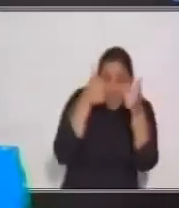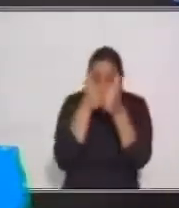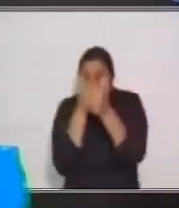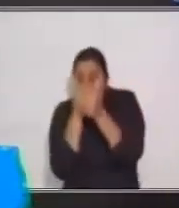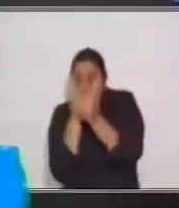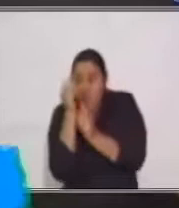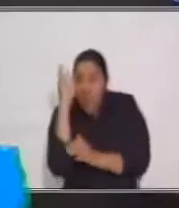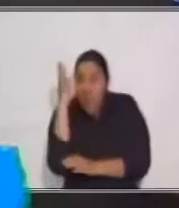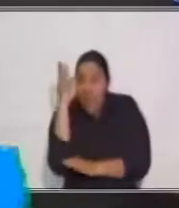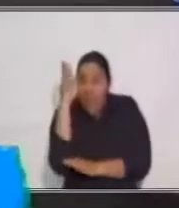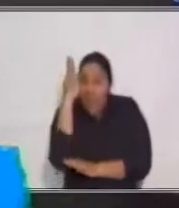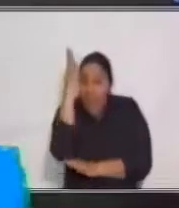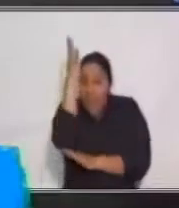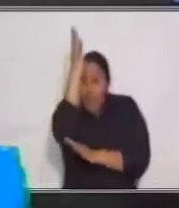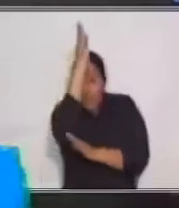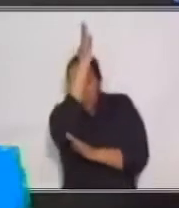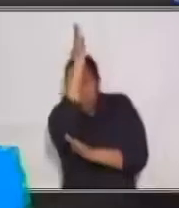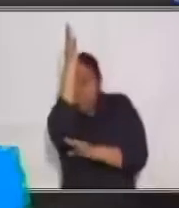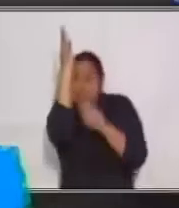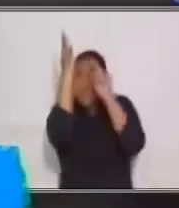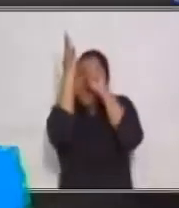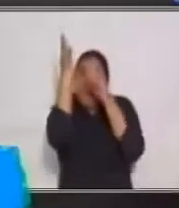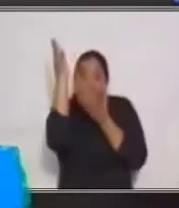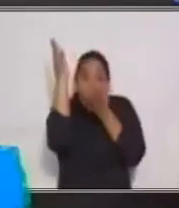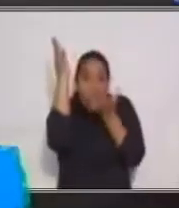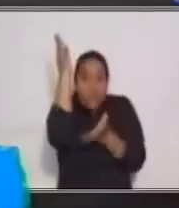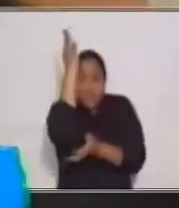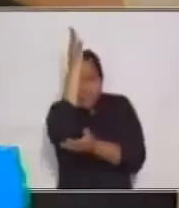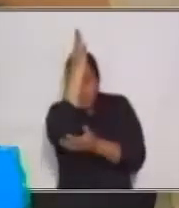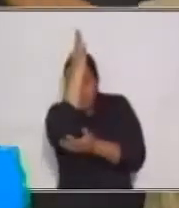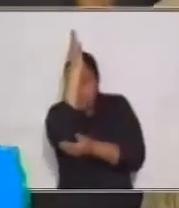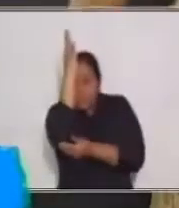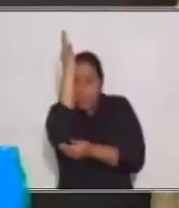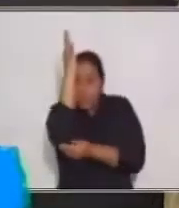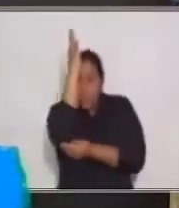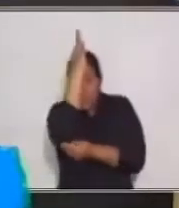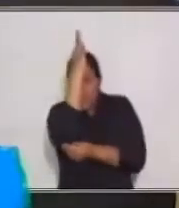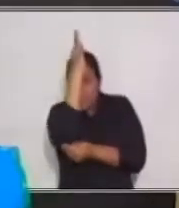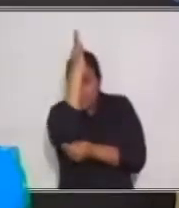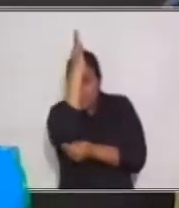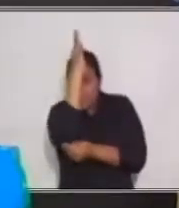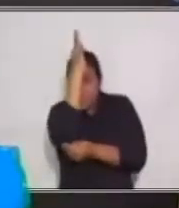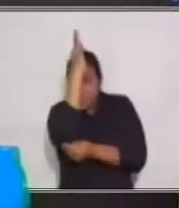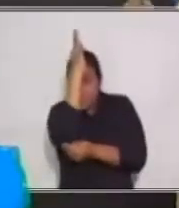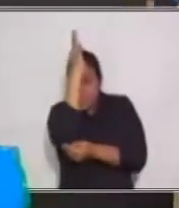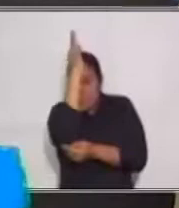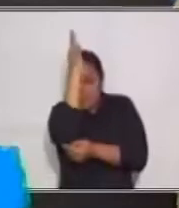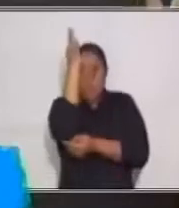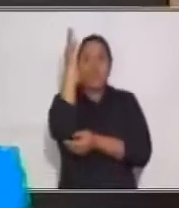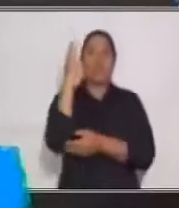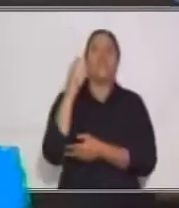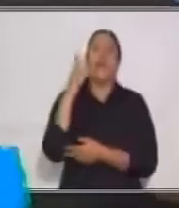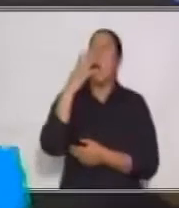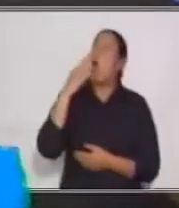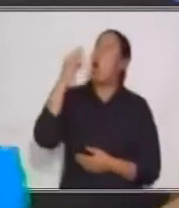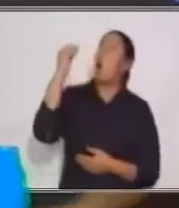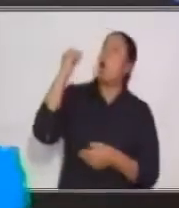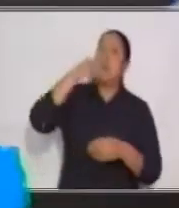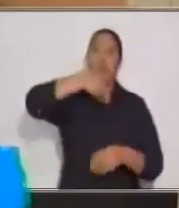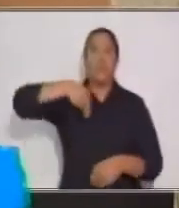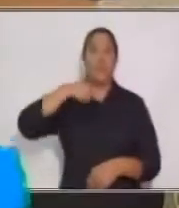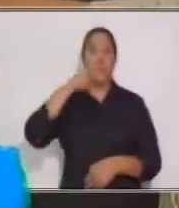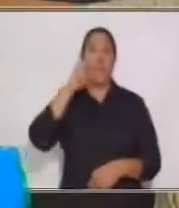de manzanas. Ahí hacemos una pausa corta, ¿verdad? Porque tenemos una cosa. El lobito se llama Damián.